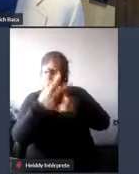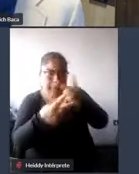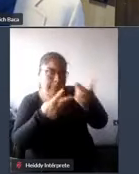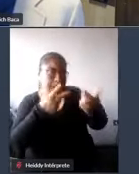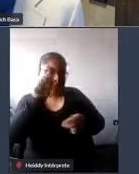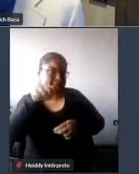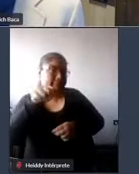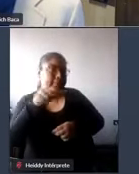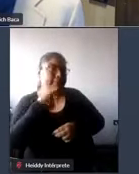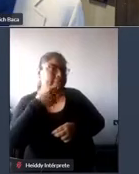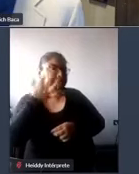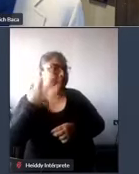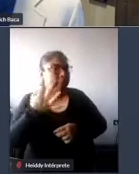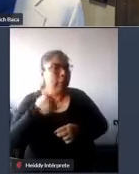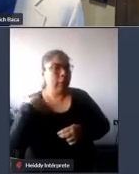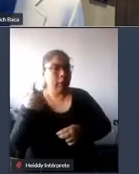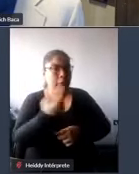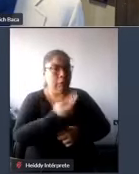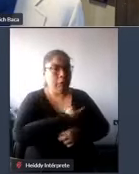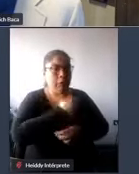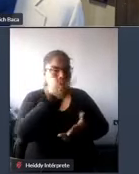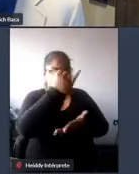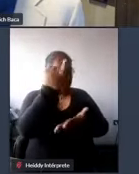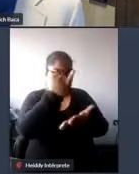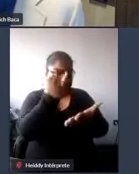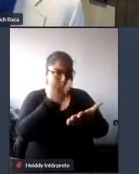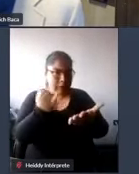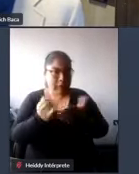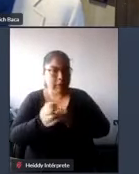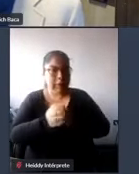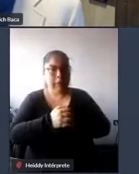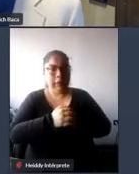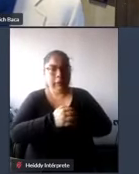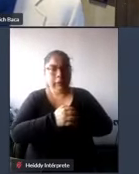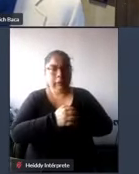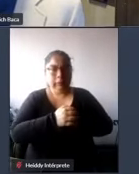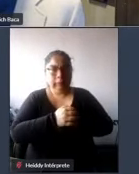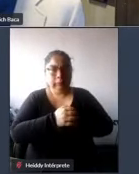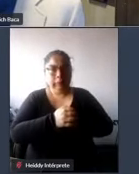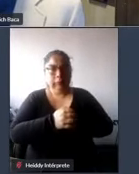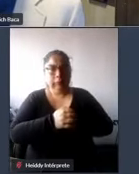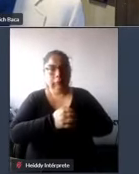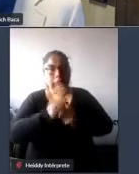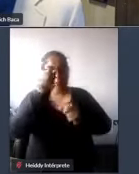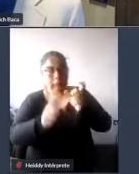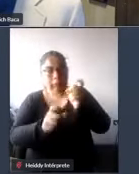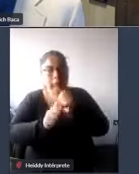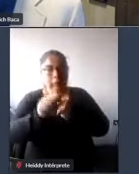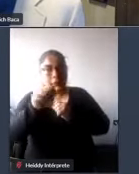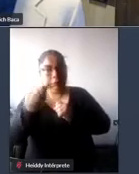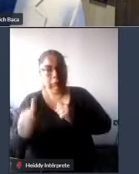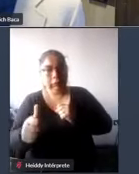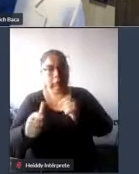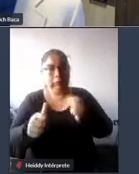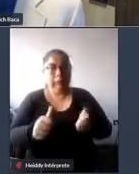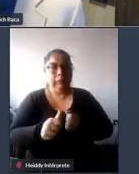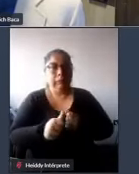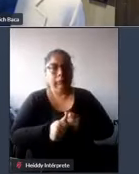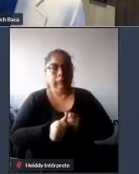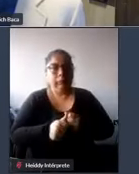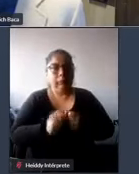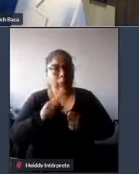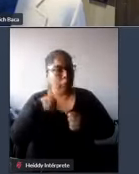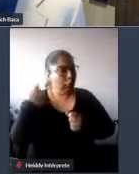de que si nosotros diseñáramos de una manera en que todo toda